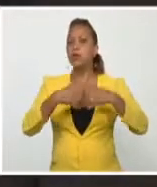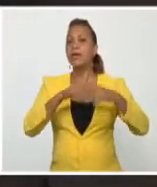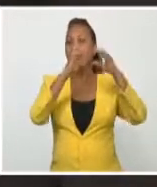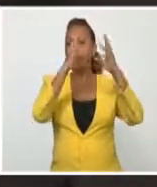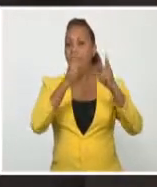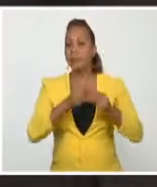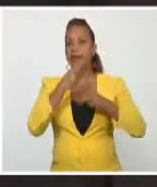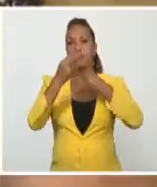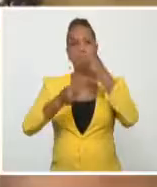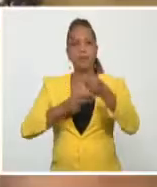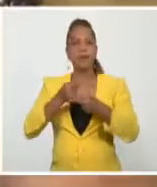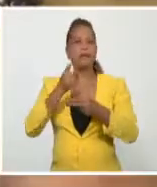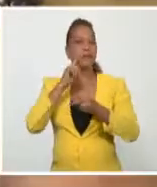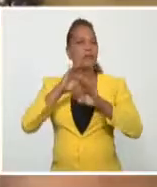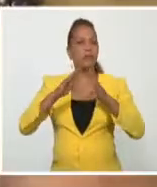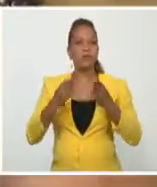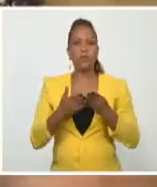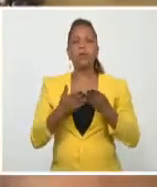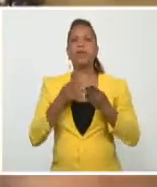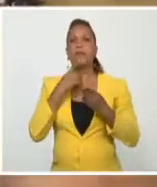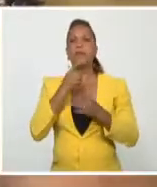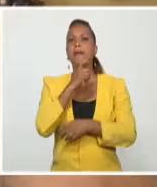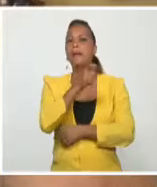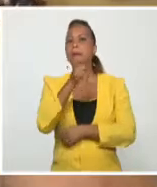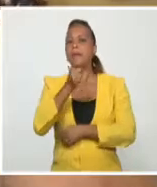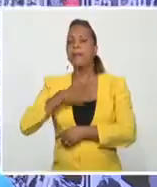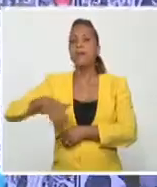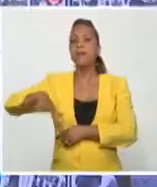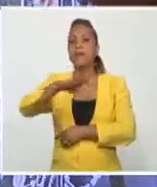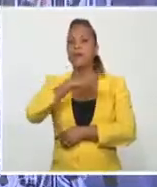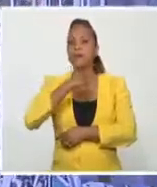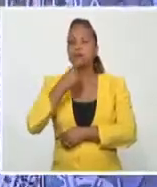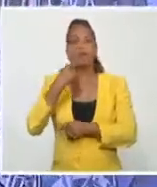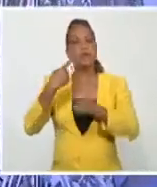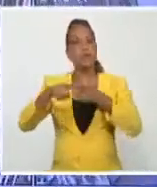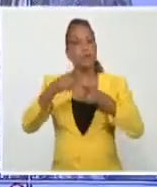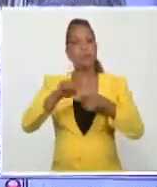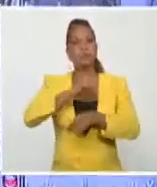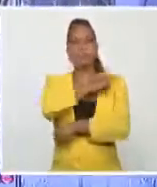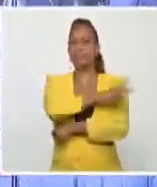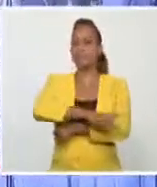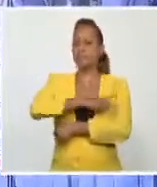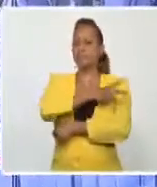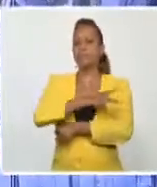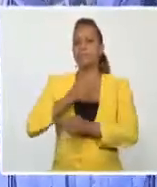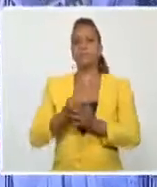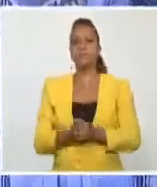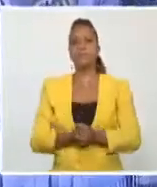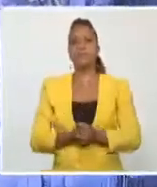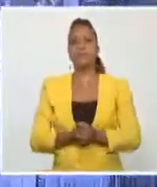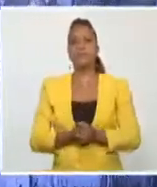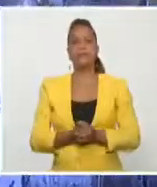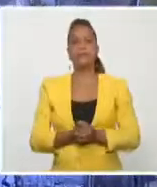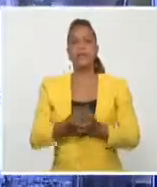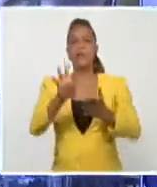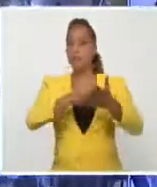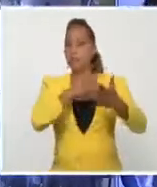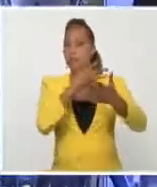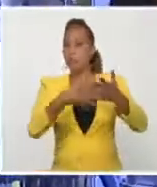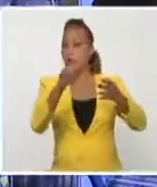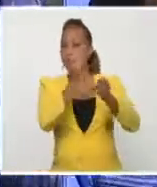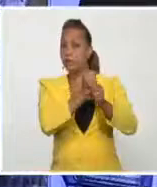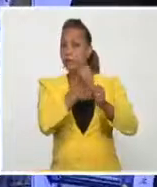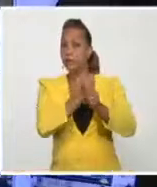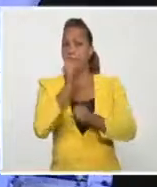que se aseguran con vistas a la vacunación masiva en Cuba y otras naciones. Según el cronograma de trabajo, se prevé entre